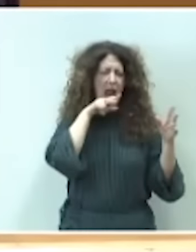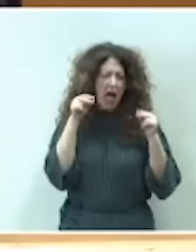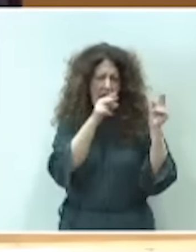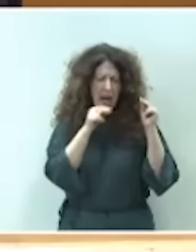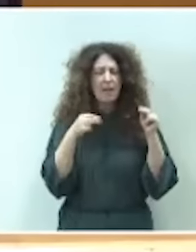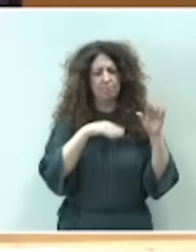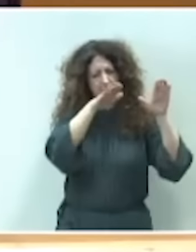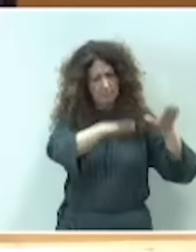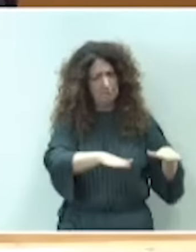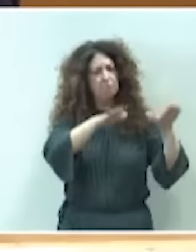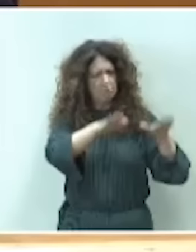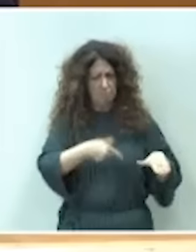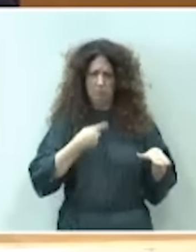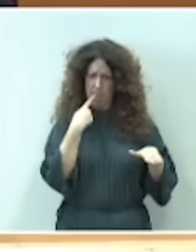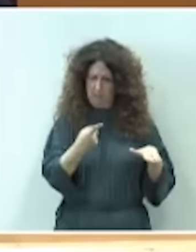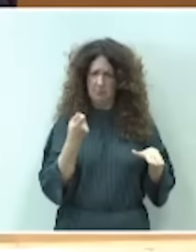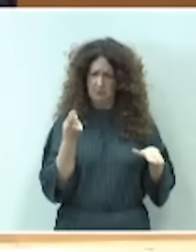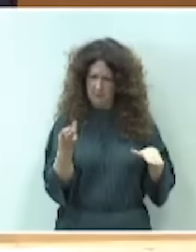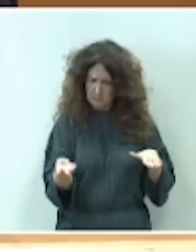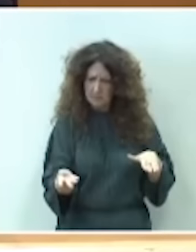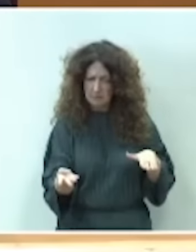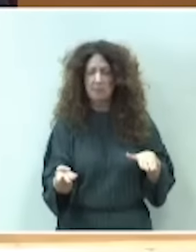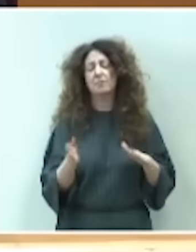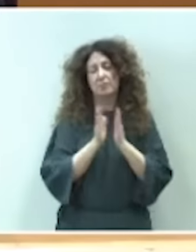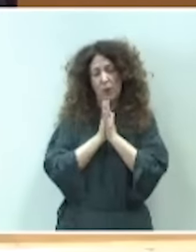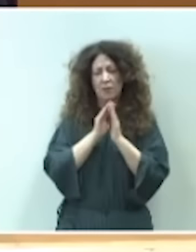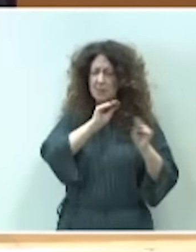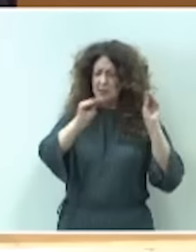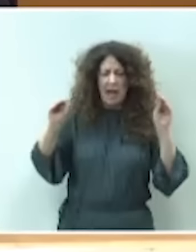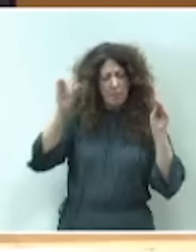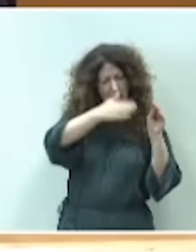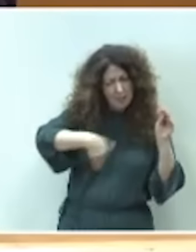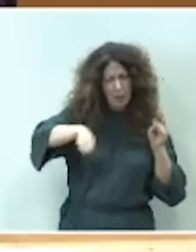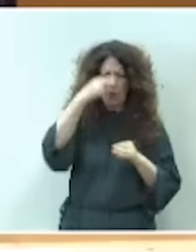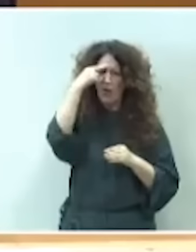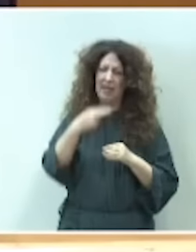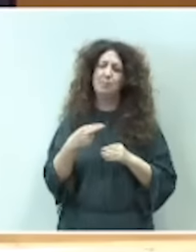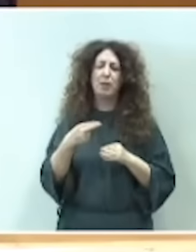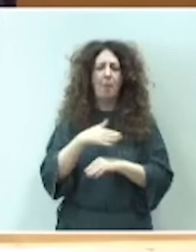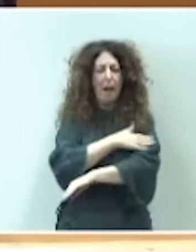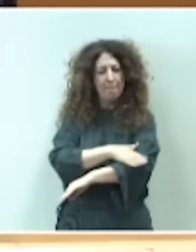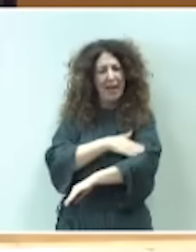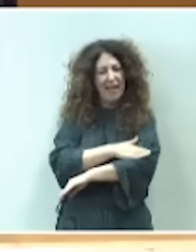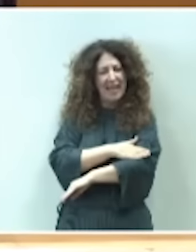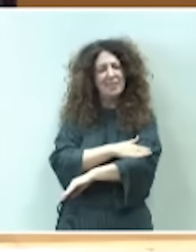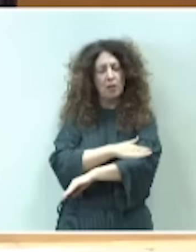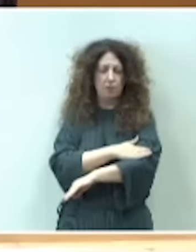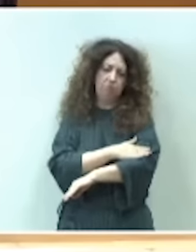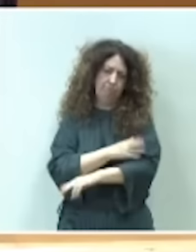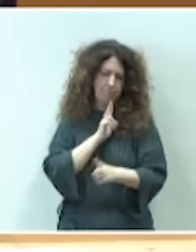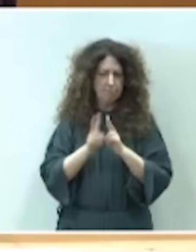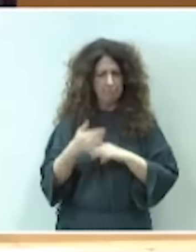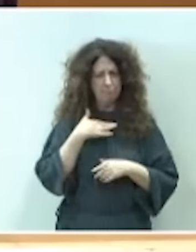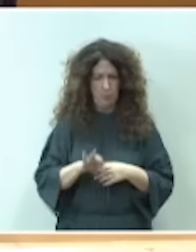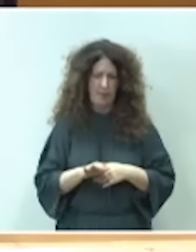Por lo tanto, señoría, ruego a todos ustedes que guarden el debido respeto para que el señor ministro pueda hacer uso de la